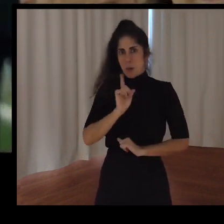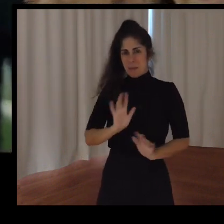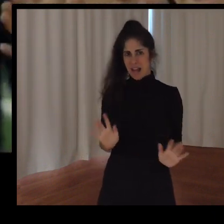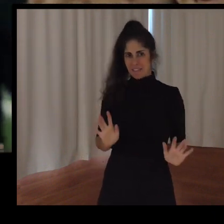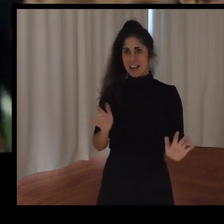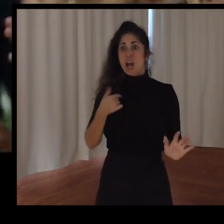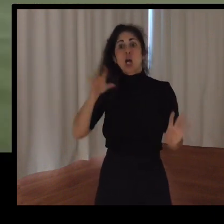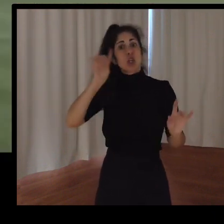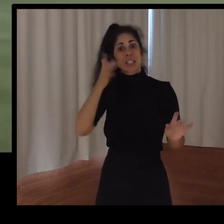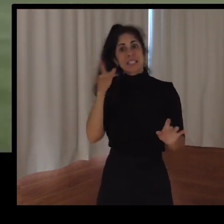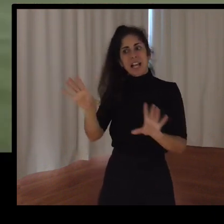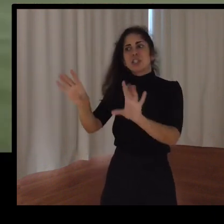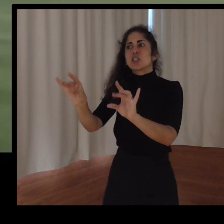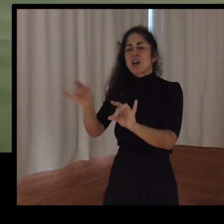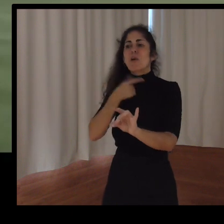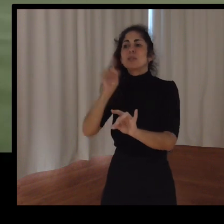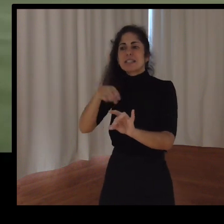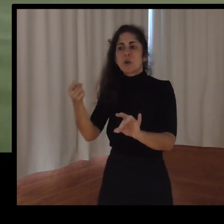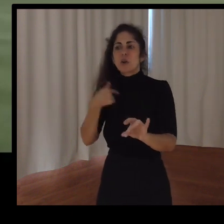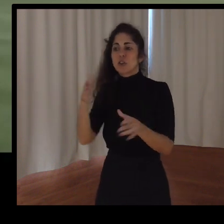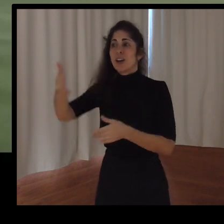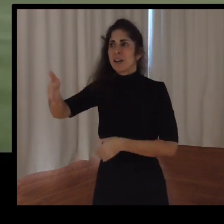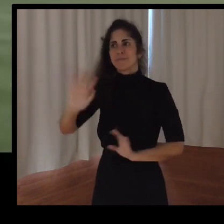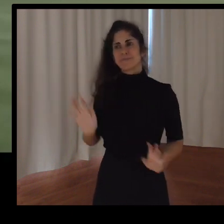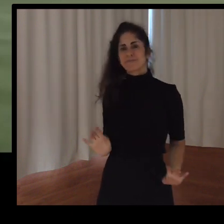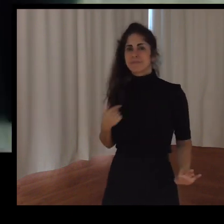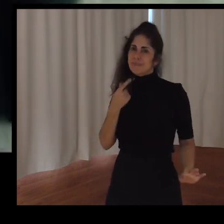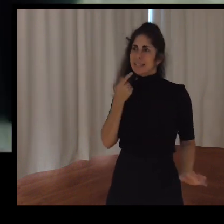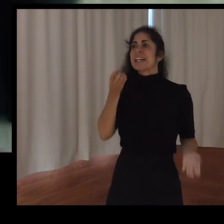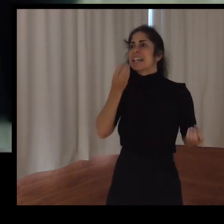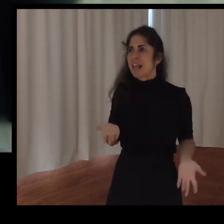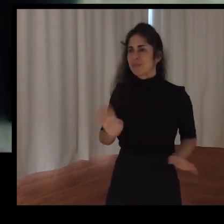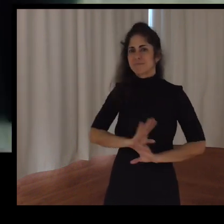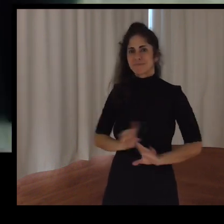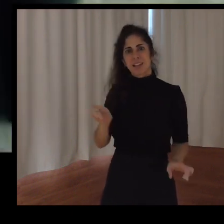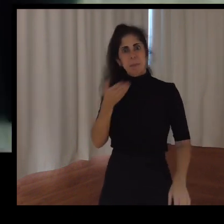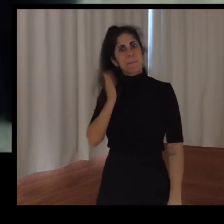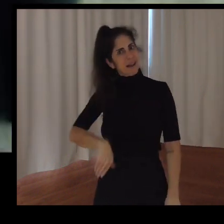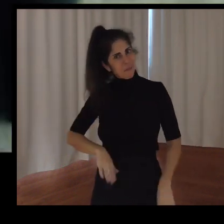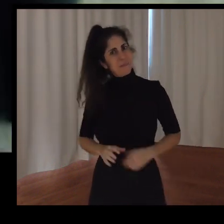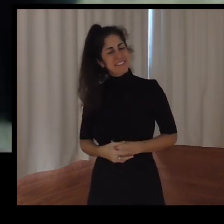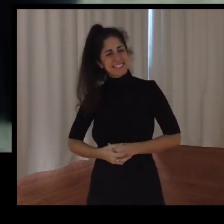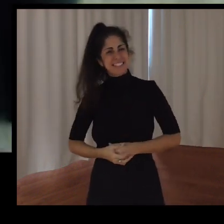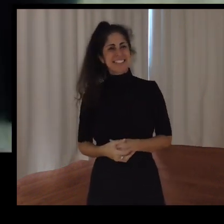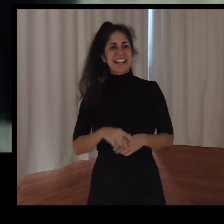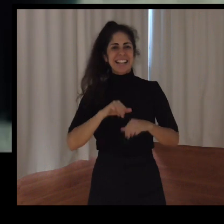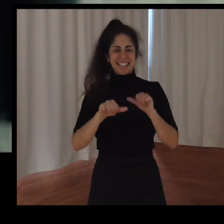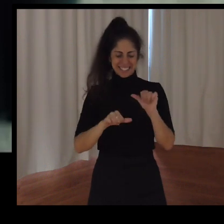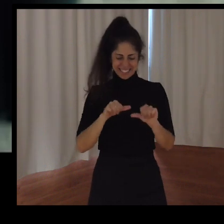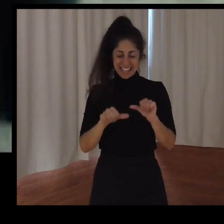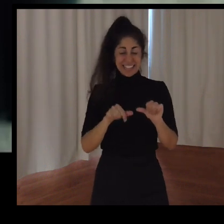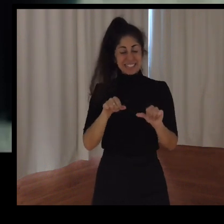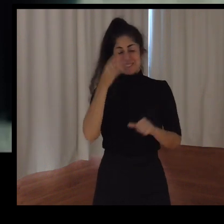tal, solamente. Tengo que reconocer que es súper bajo. La liga es genuín, me parece una idea maravillosa, y